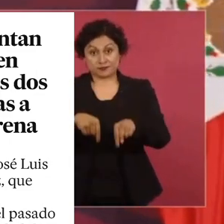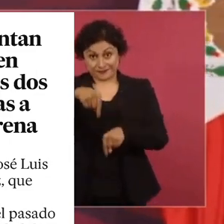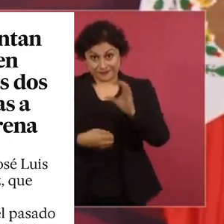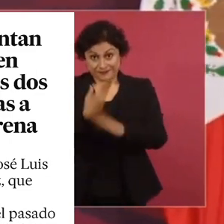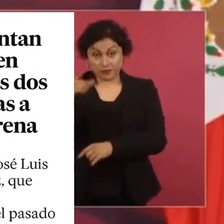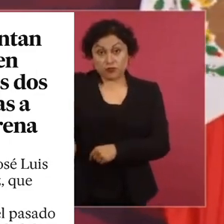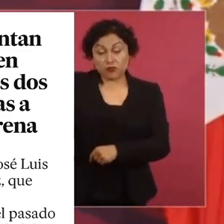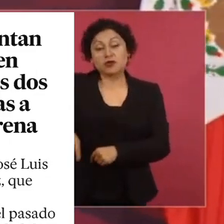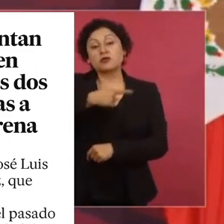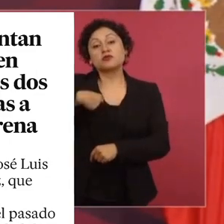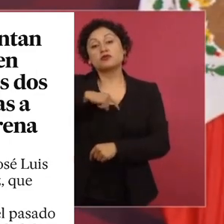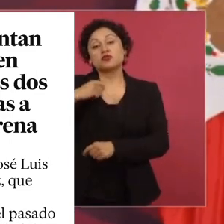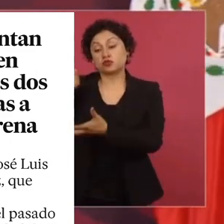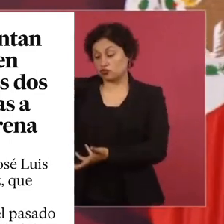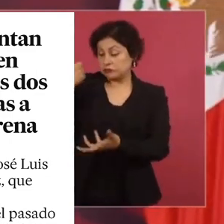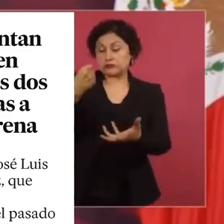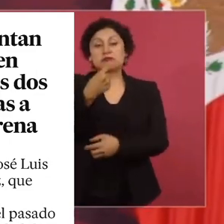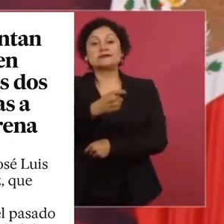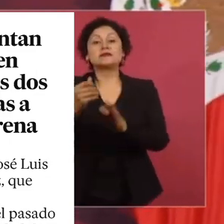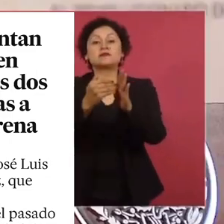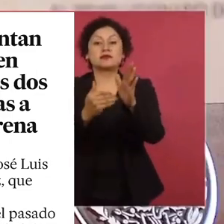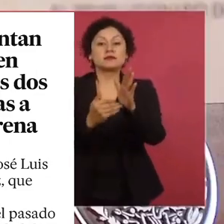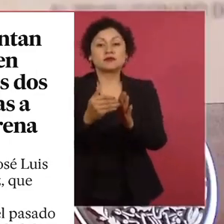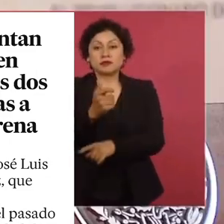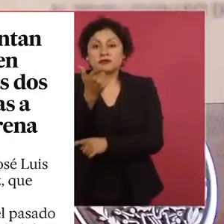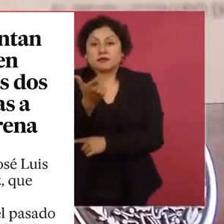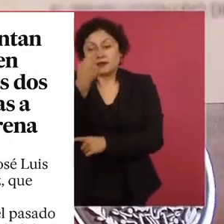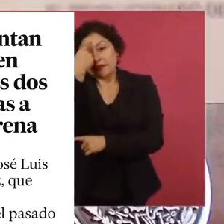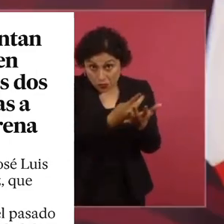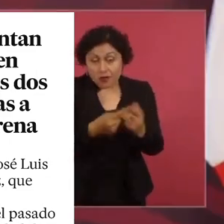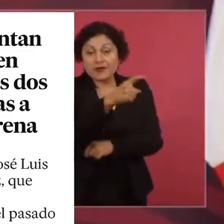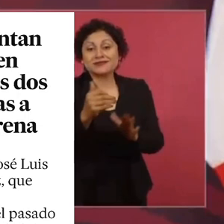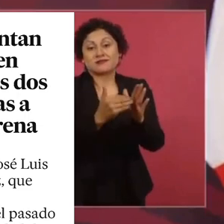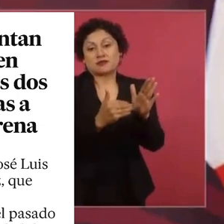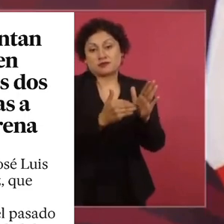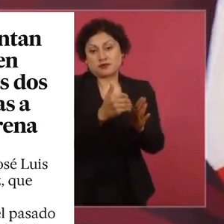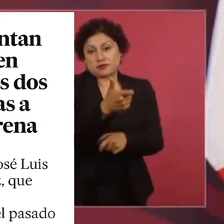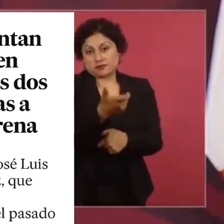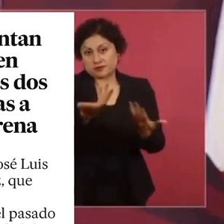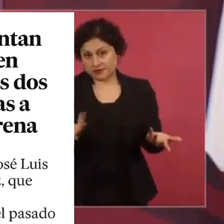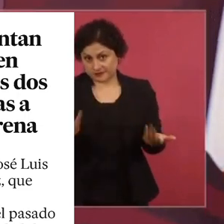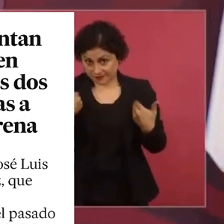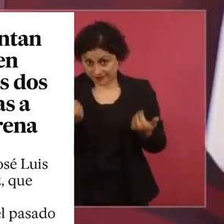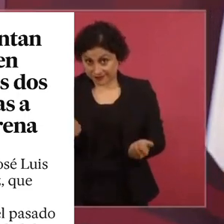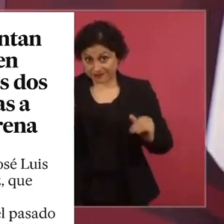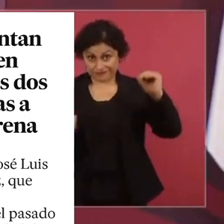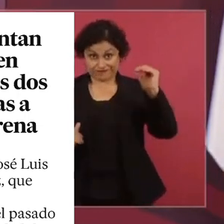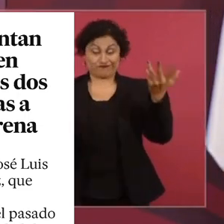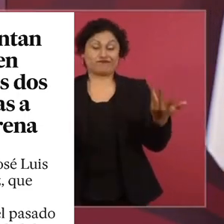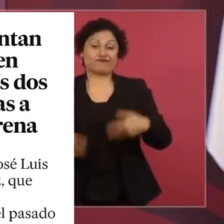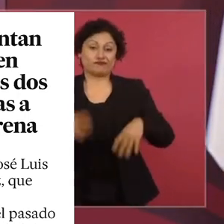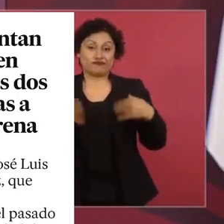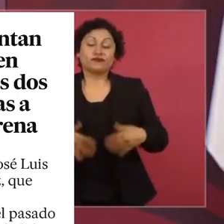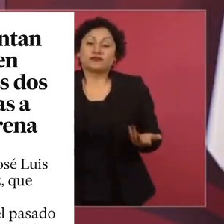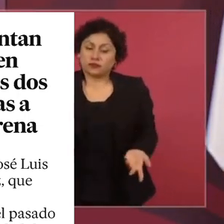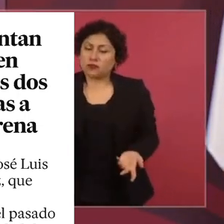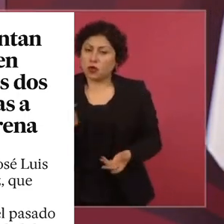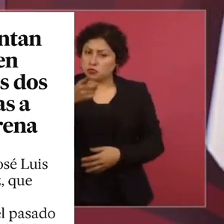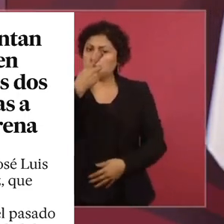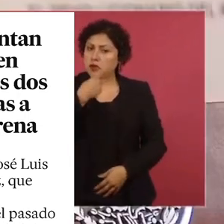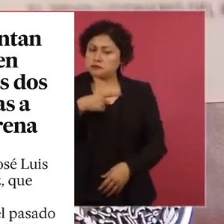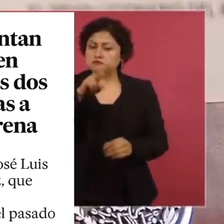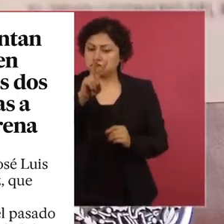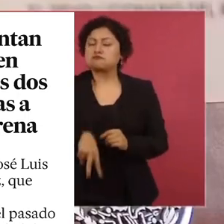mil millones de pesos solo al programa Jóvenes Construyendo el Futuro. Entonces, sí puede estar sucediendo de que